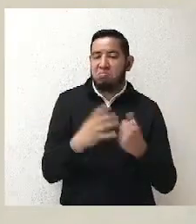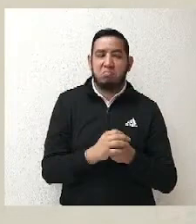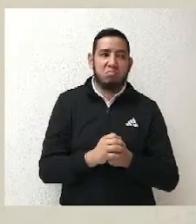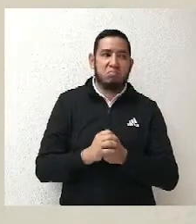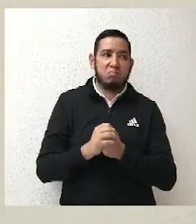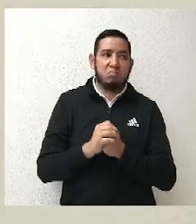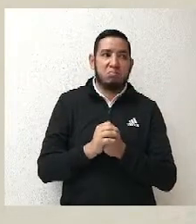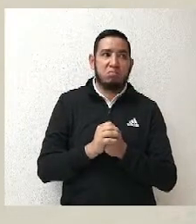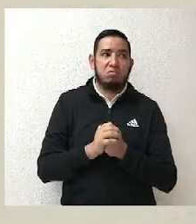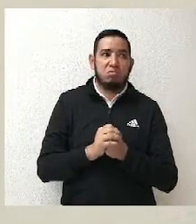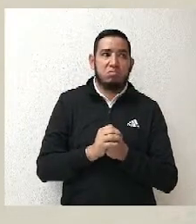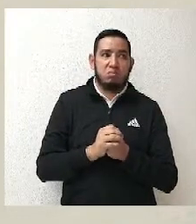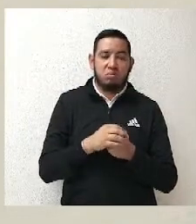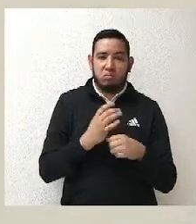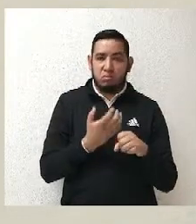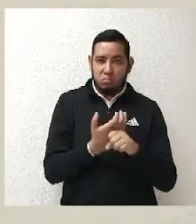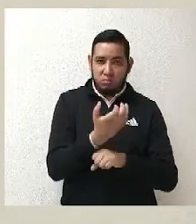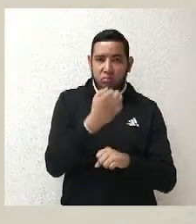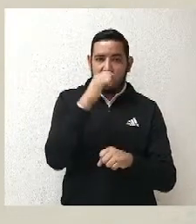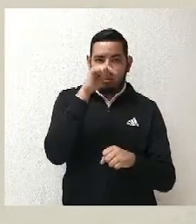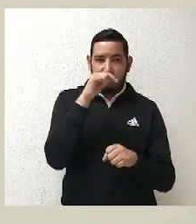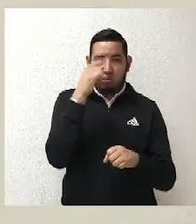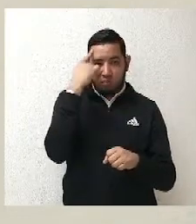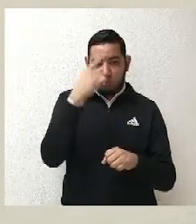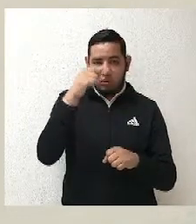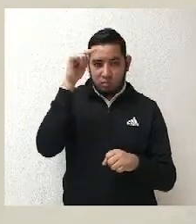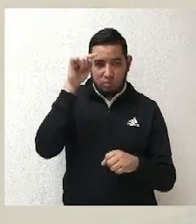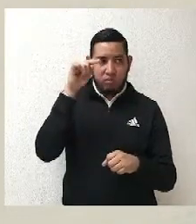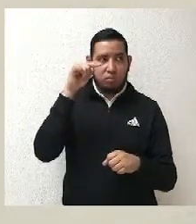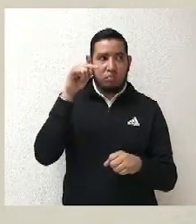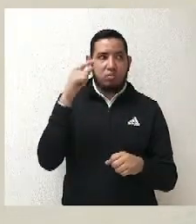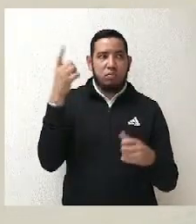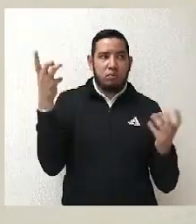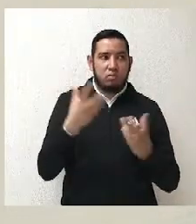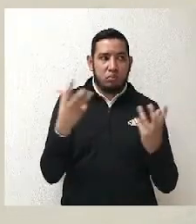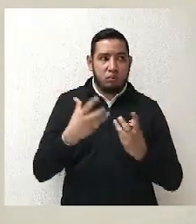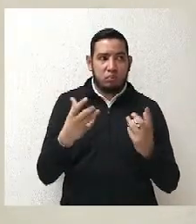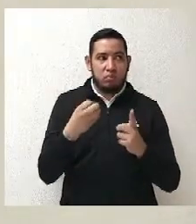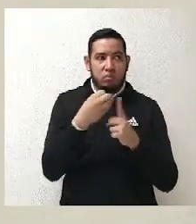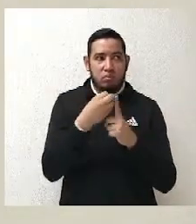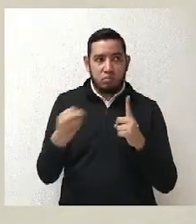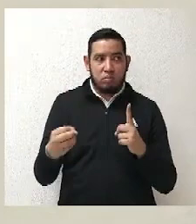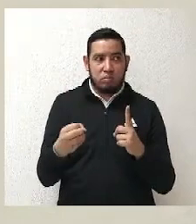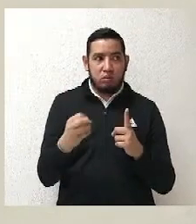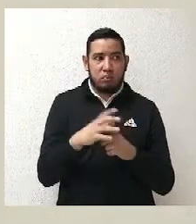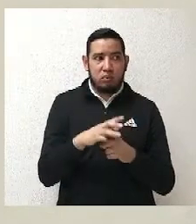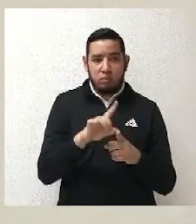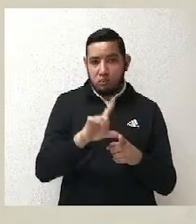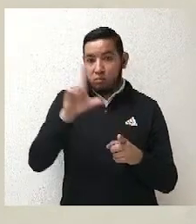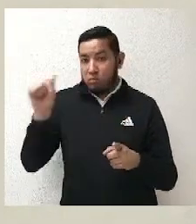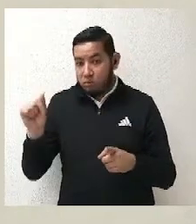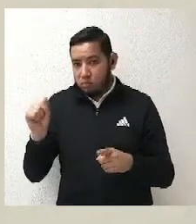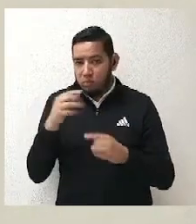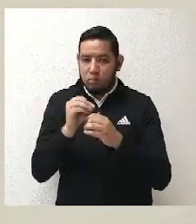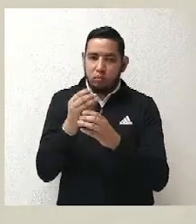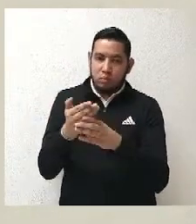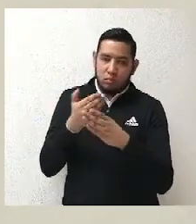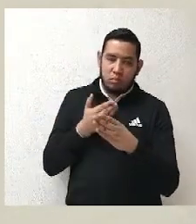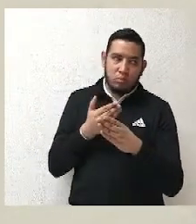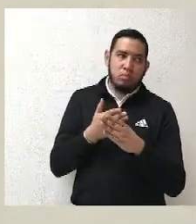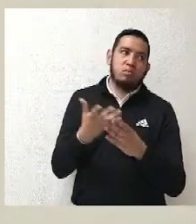los tribunales estamos para que el partido respete sus estatutos, respete su normativa interna,